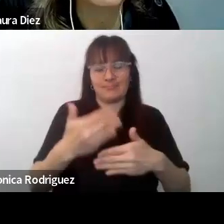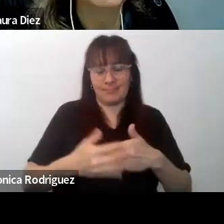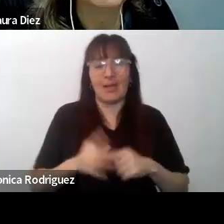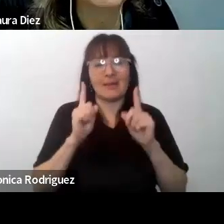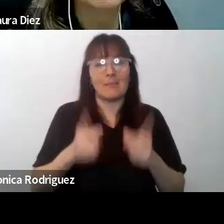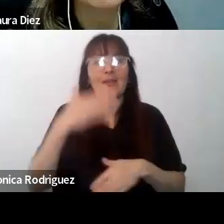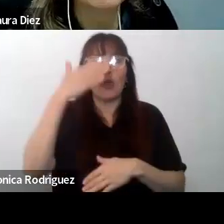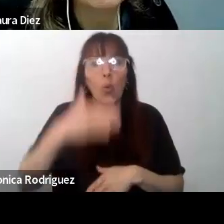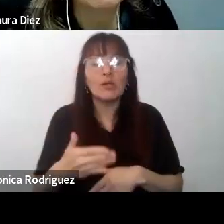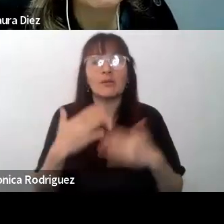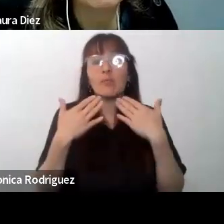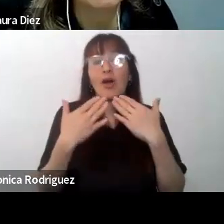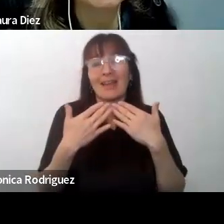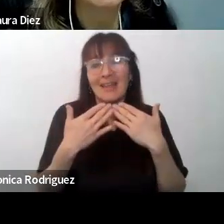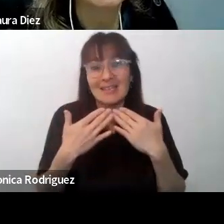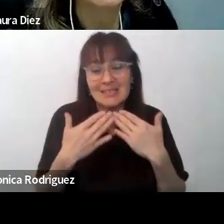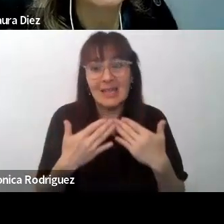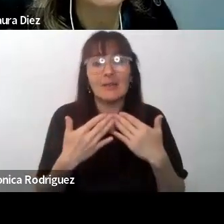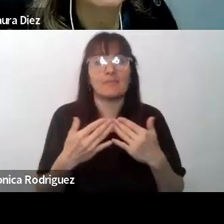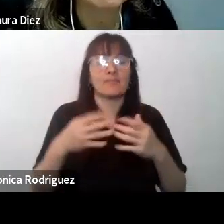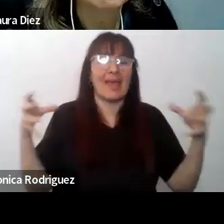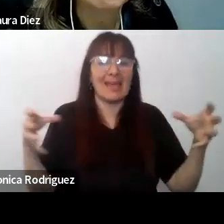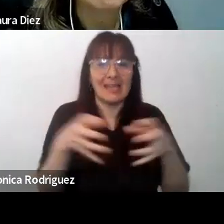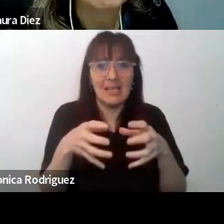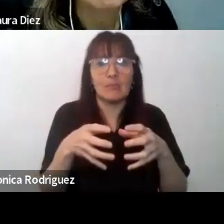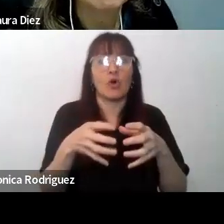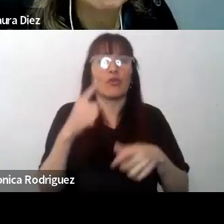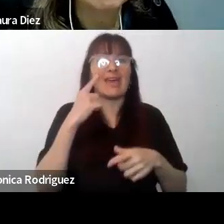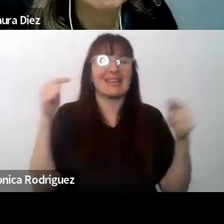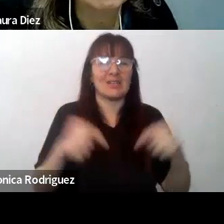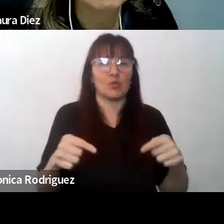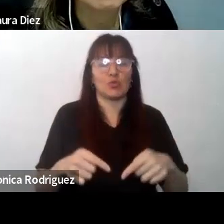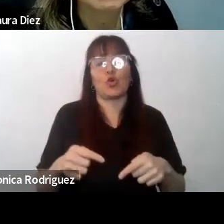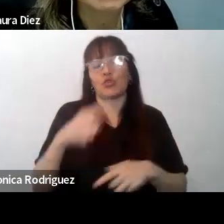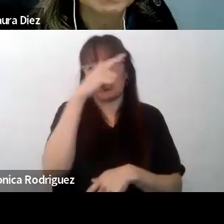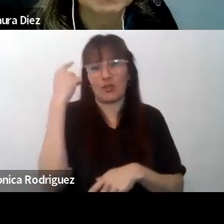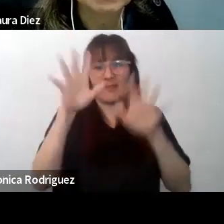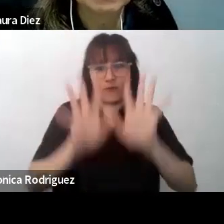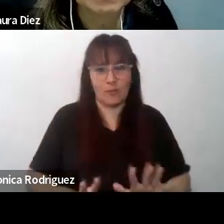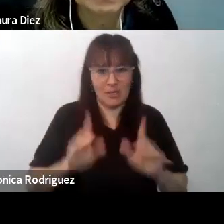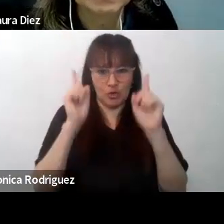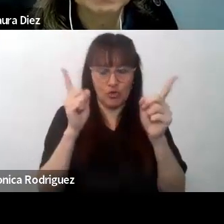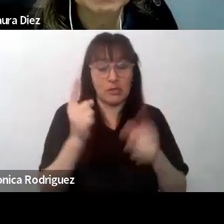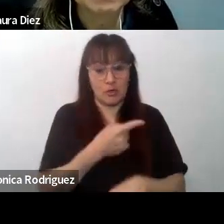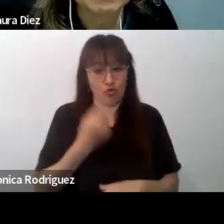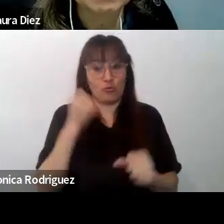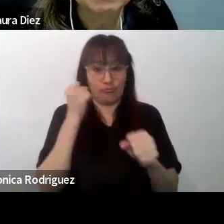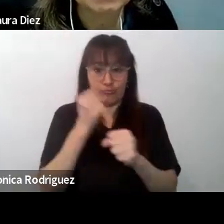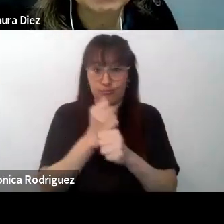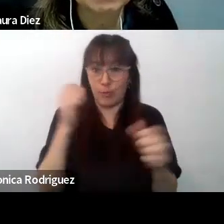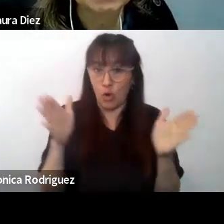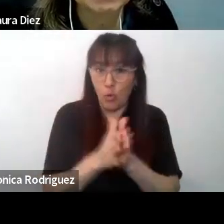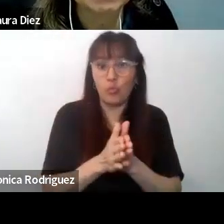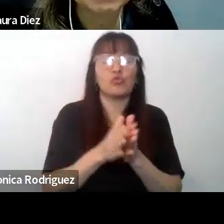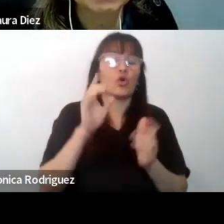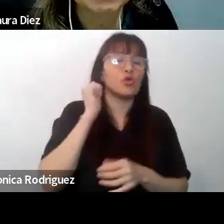queremos agradecer a los equipos del INFOD, bueno, con los que hemos trabajado, a Gabriel, Ardiel, a Sebastián,